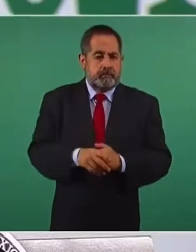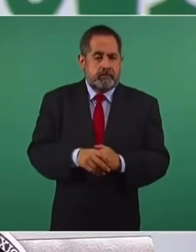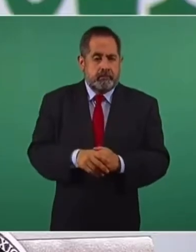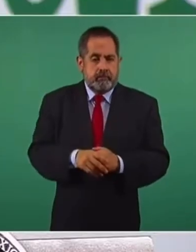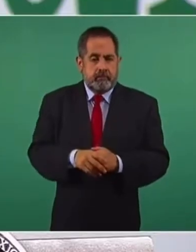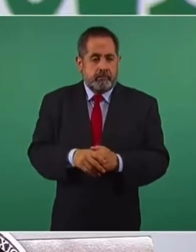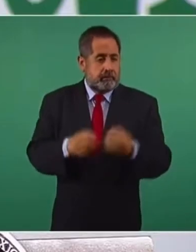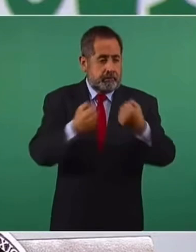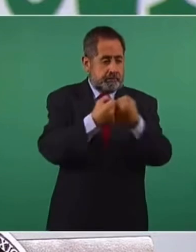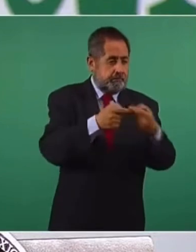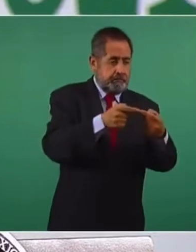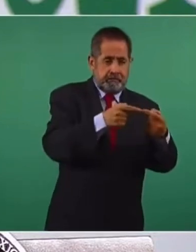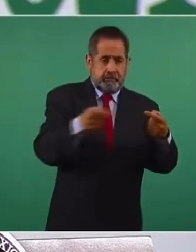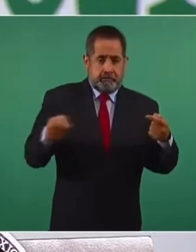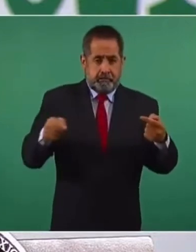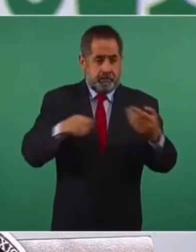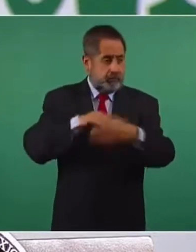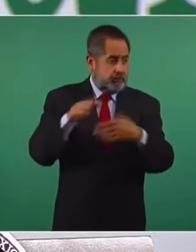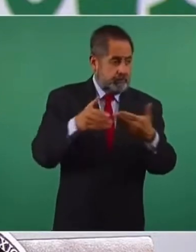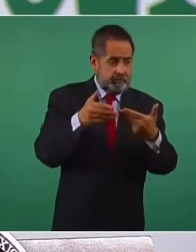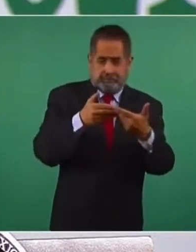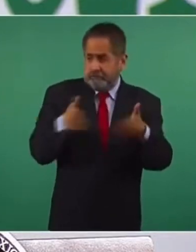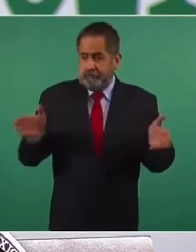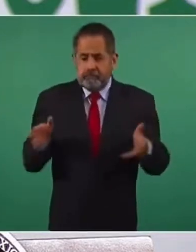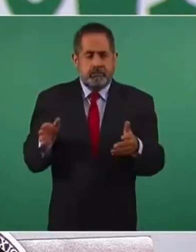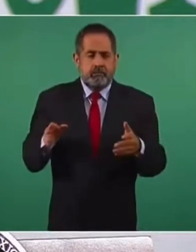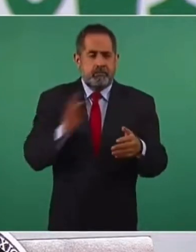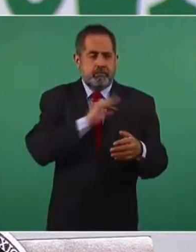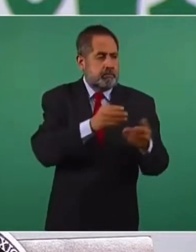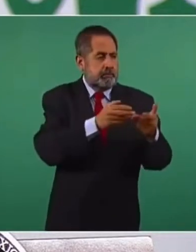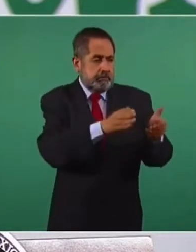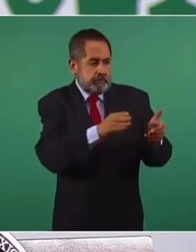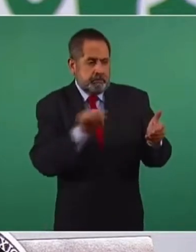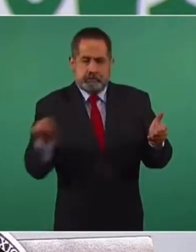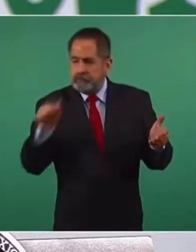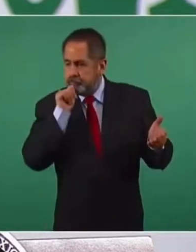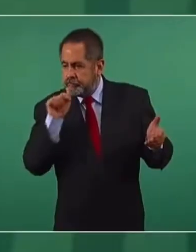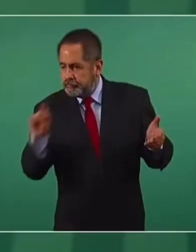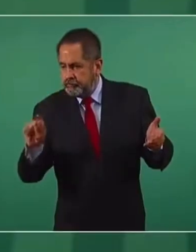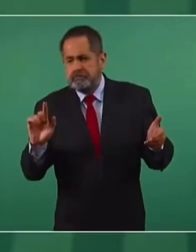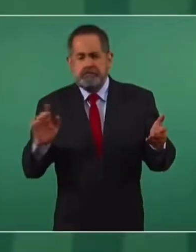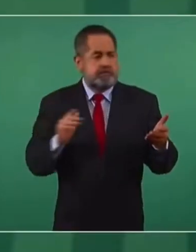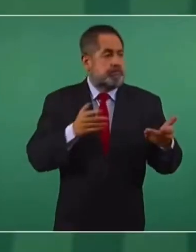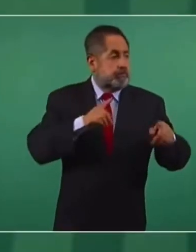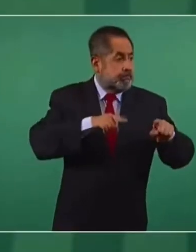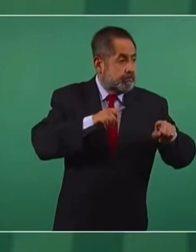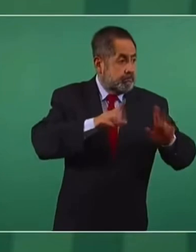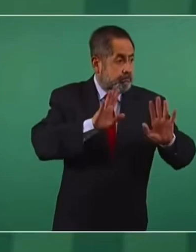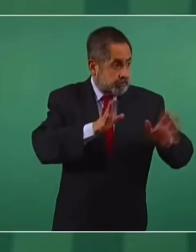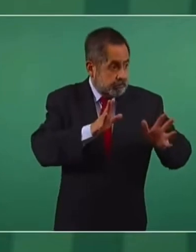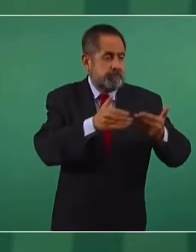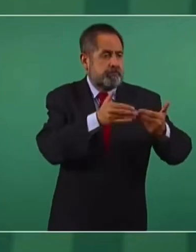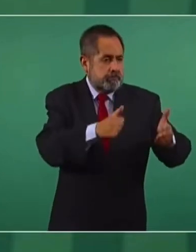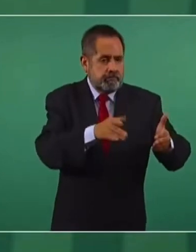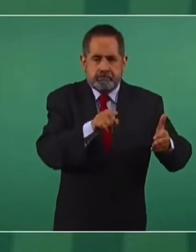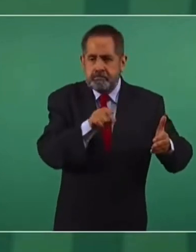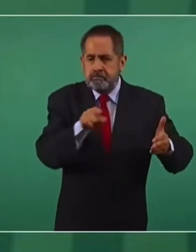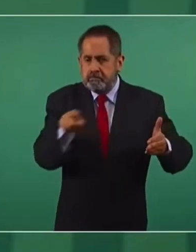ser toda la frontera, puede hacerse por ciudad, dependiendo del avance que se tenga en cada ciudad. Entonces, estamos esperando la respuesta. Espero que sea muy pronto.